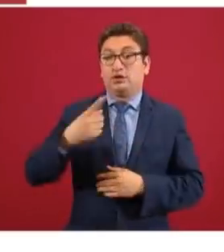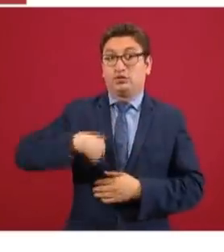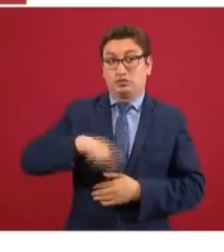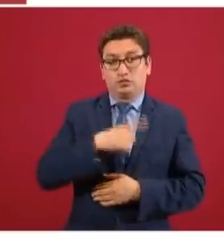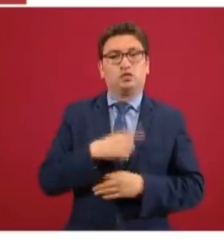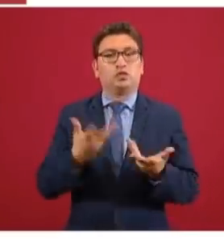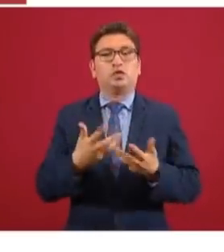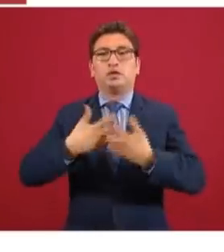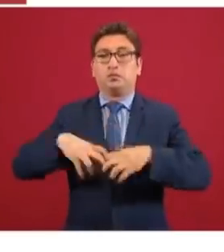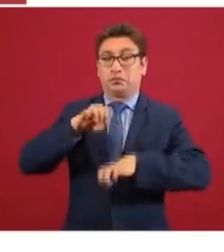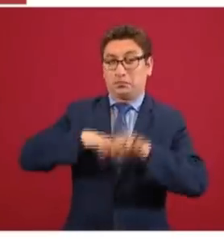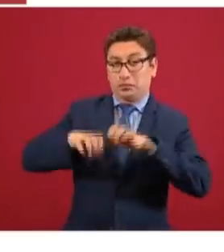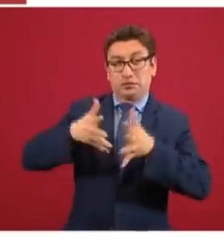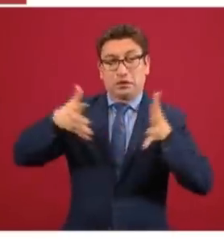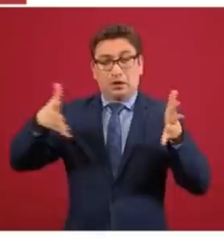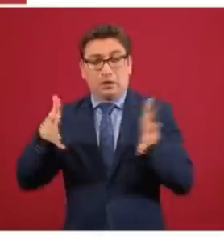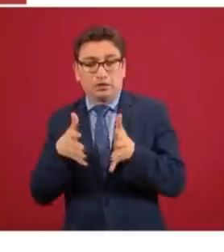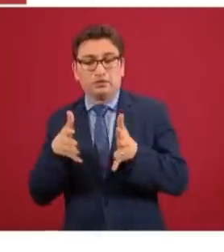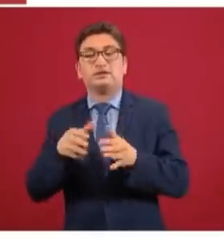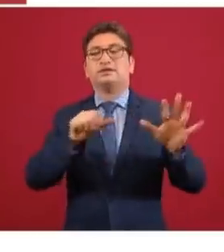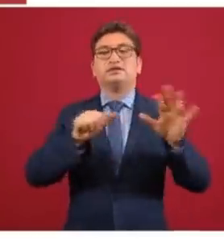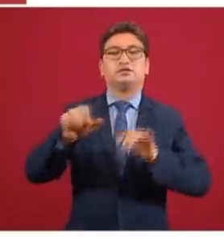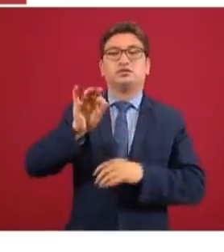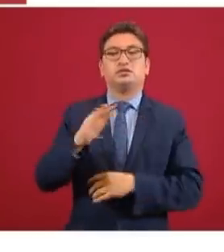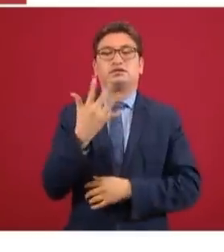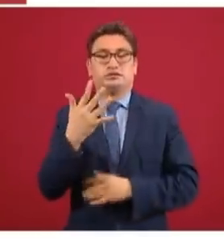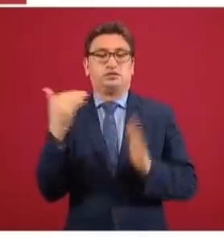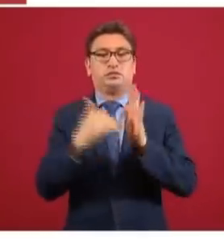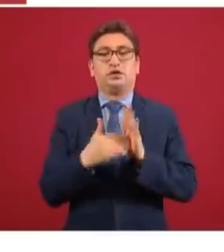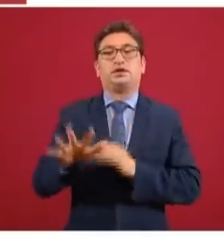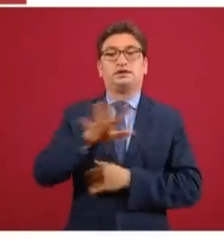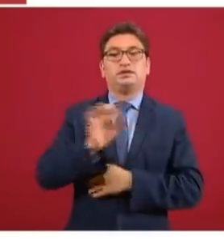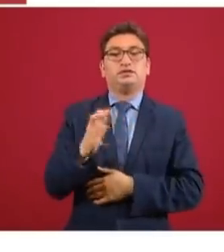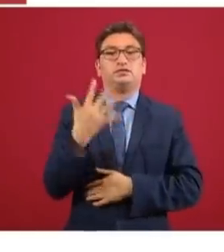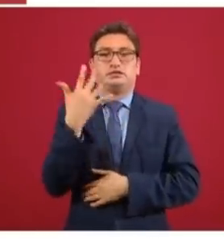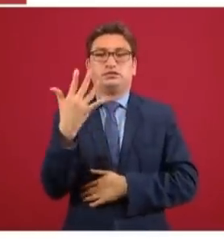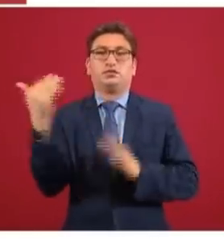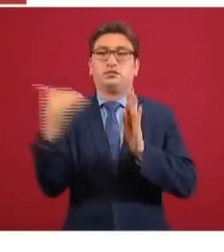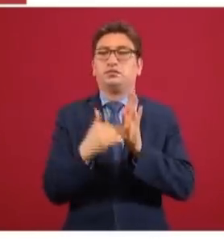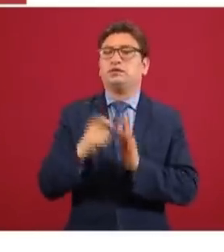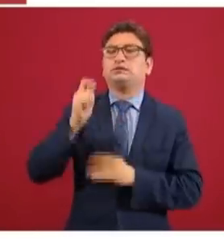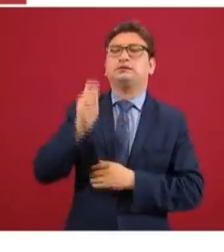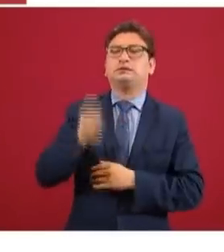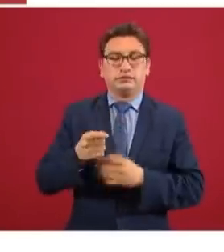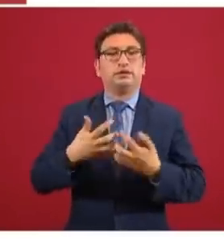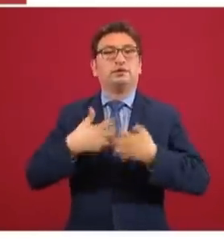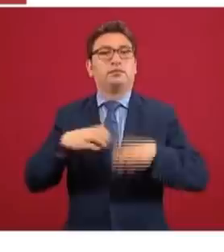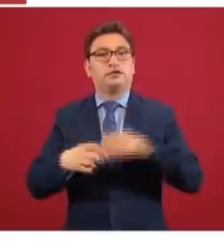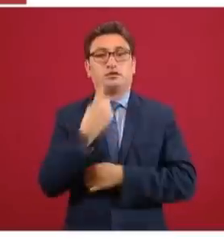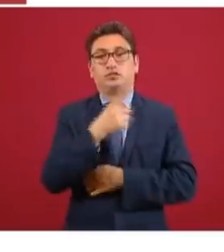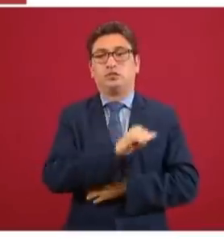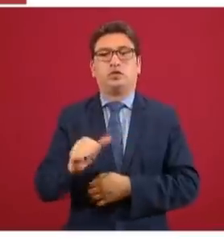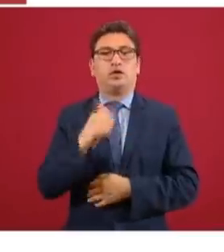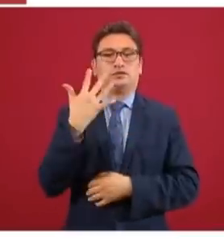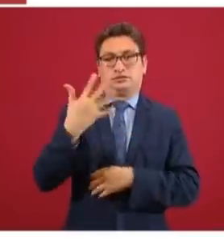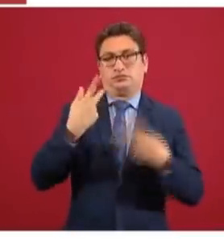tamaño de las empresas, de estos 645 mil, 505 mil son empresas de uno a cinco